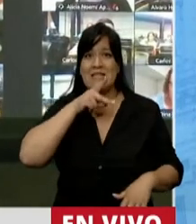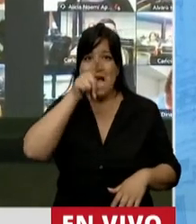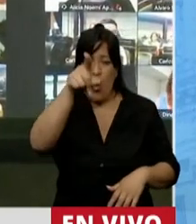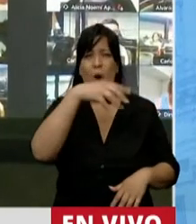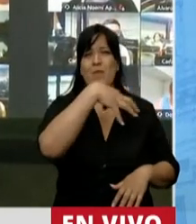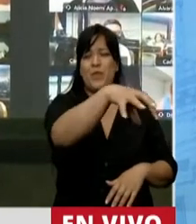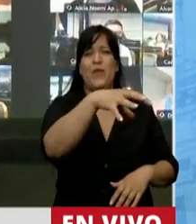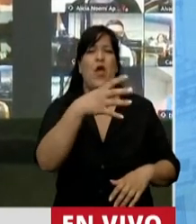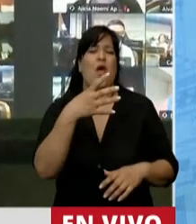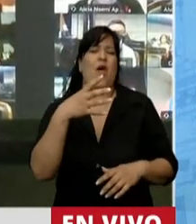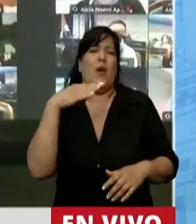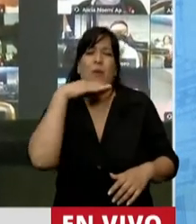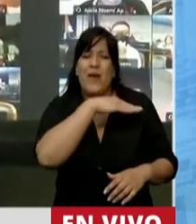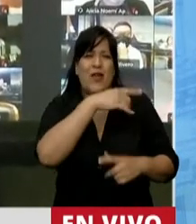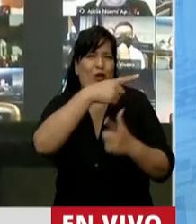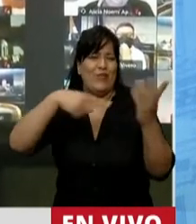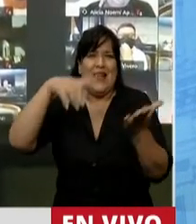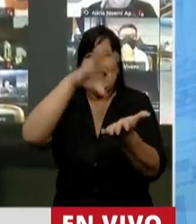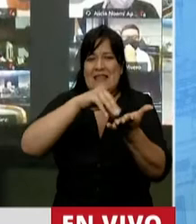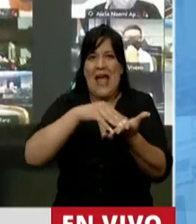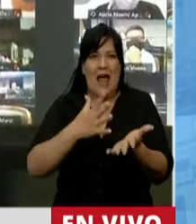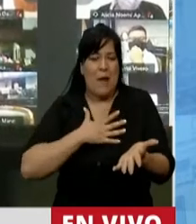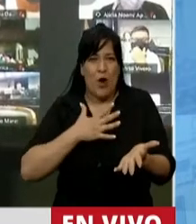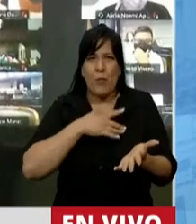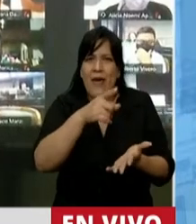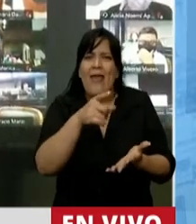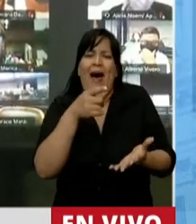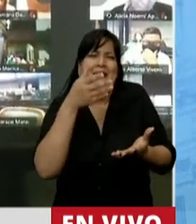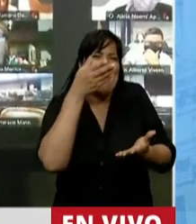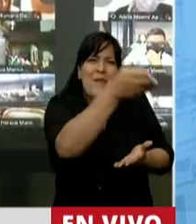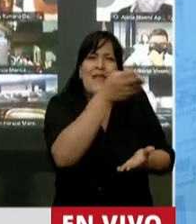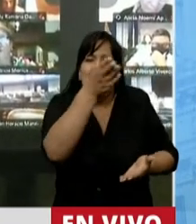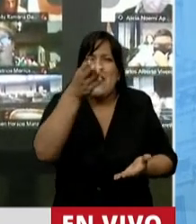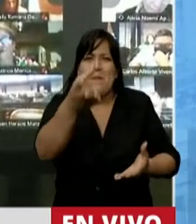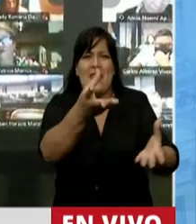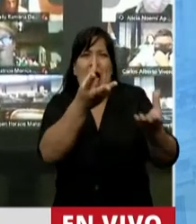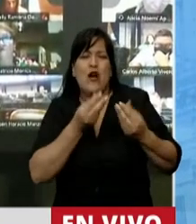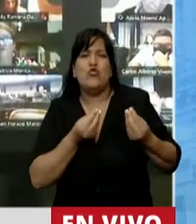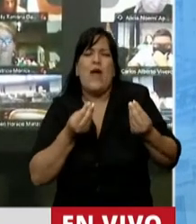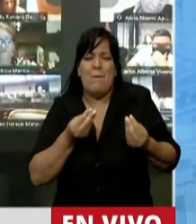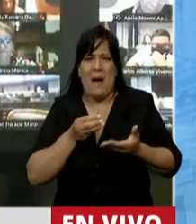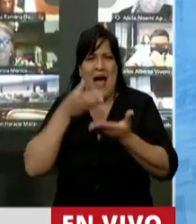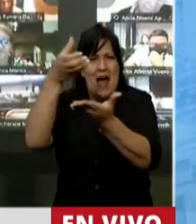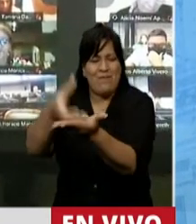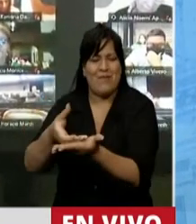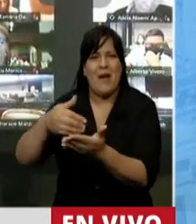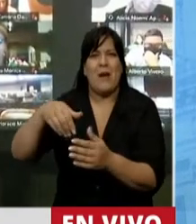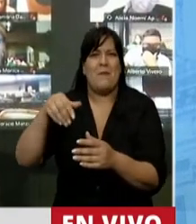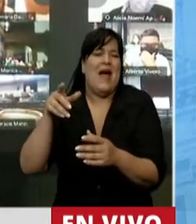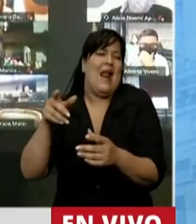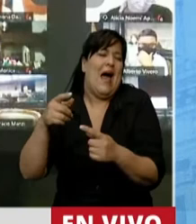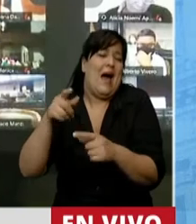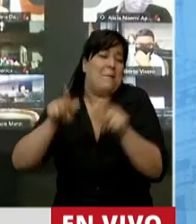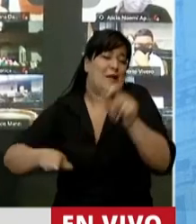bodegueros, en los grandes terratinientes, esa ayuda necesaria para colaborar con los que menos tienen. Entonces, este proyecto,